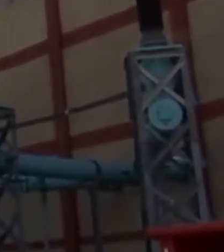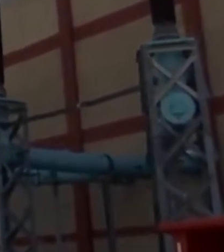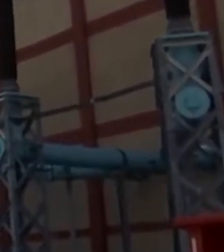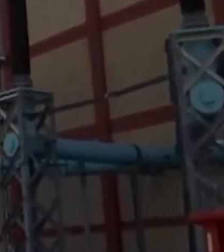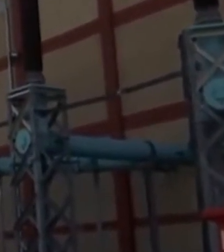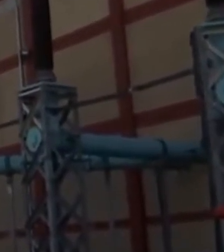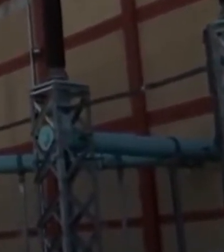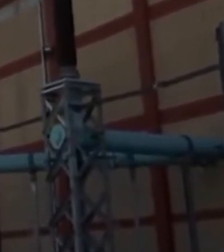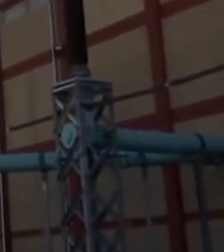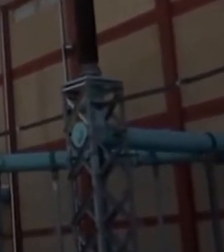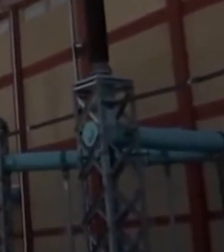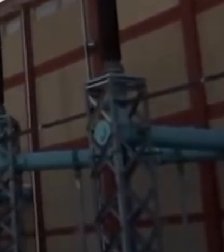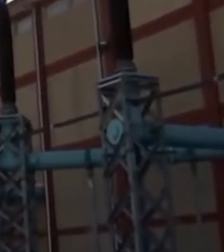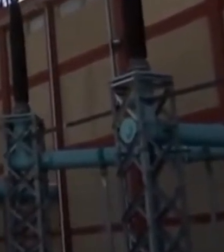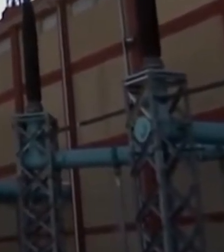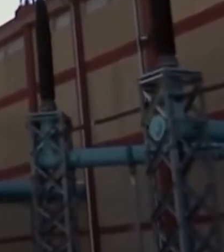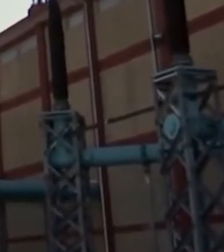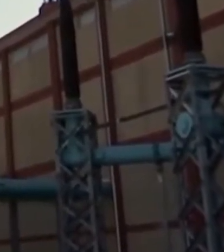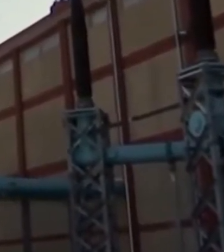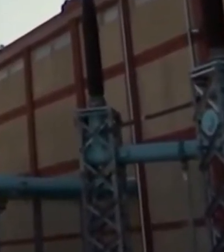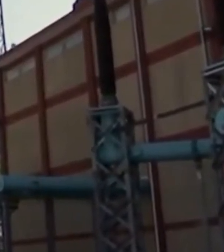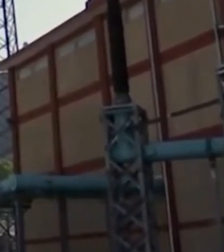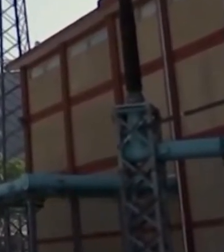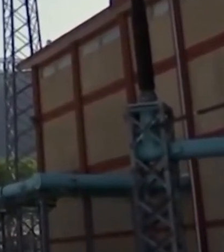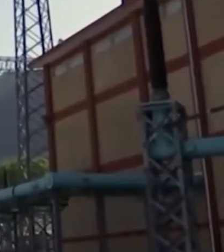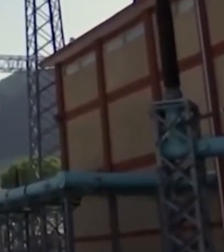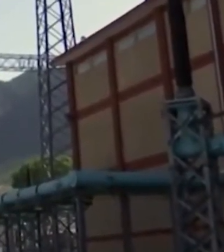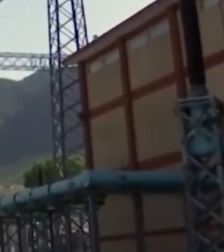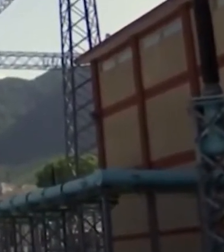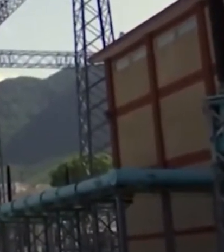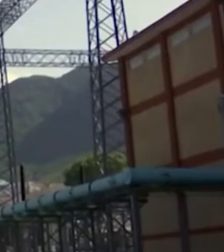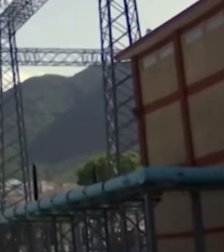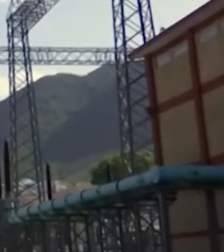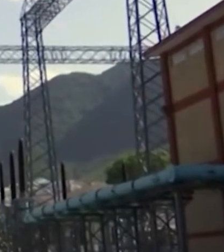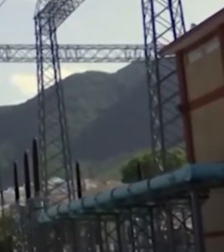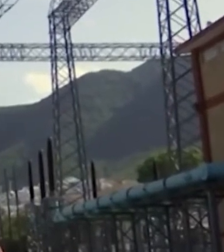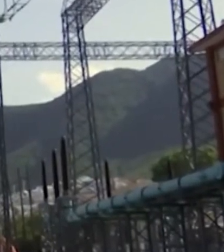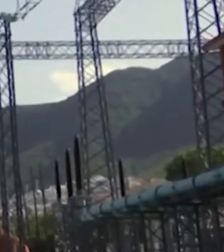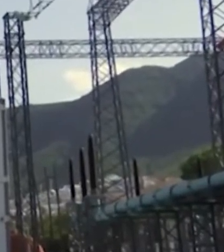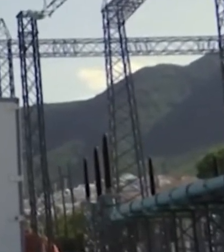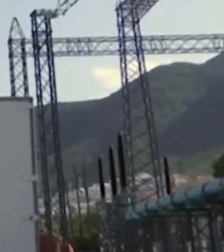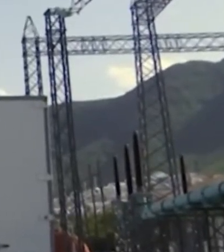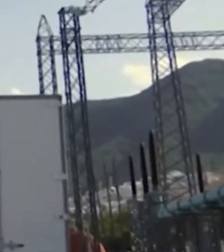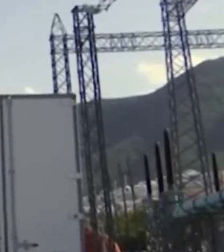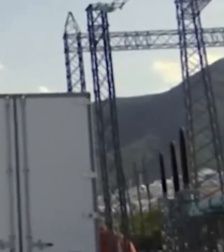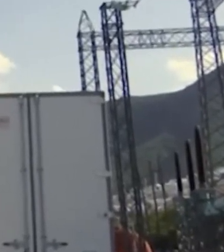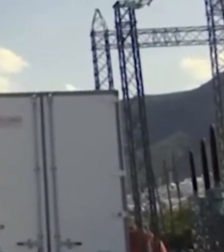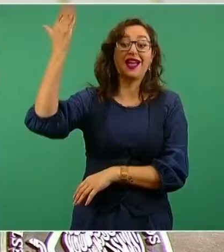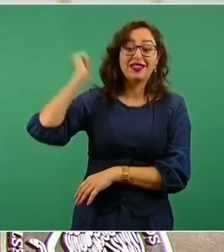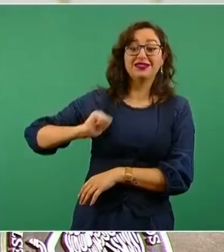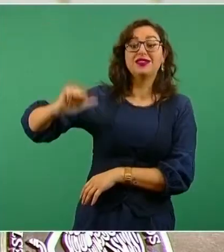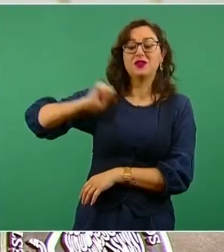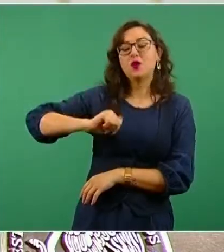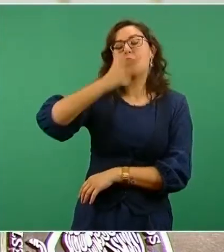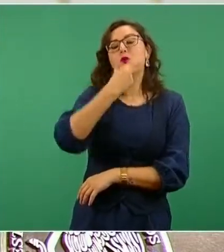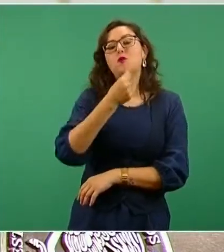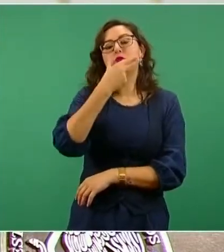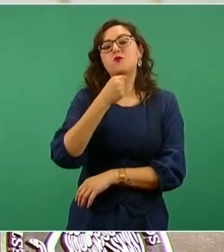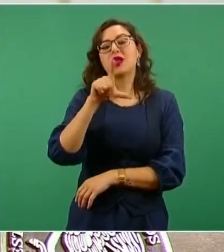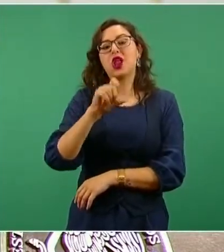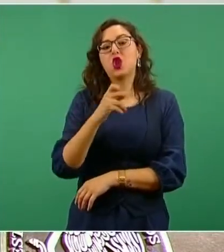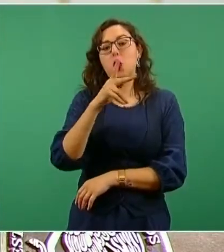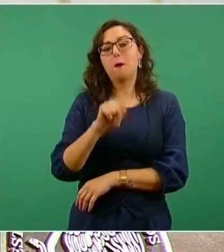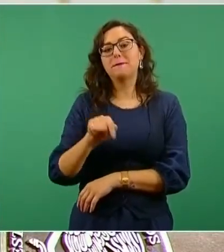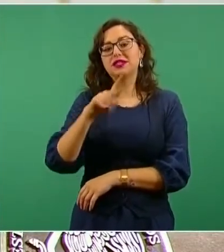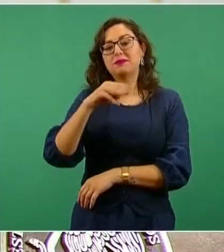que se construyeron en la época de López Mateos y en otros